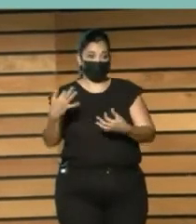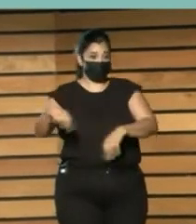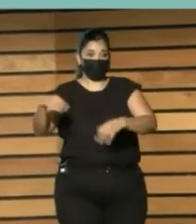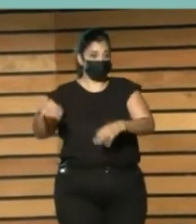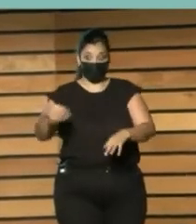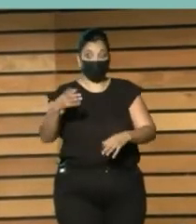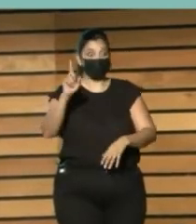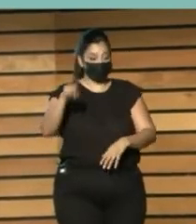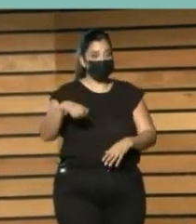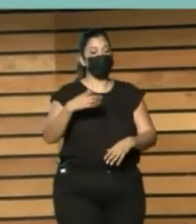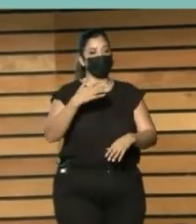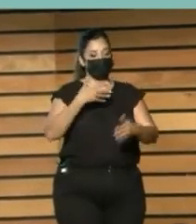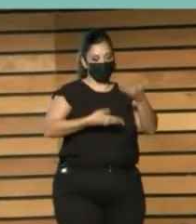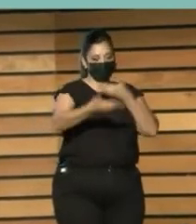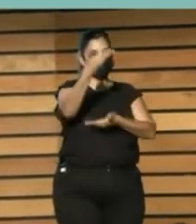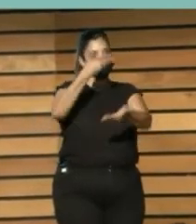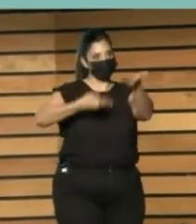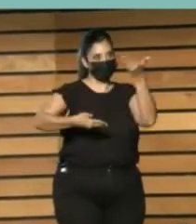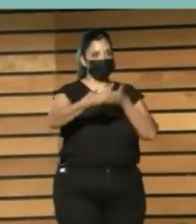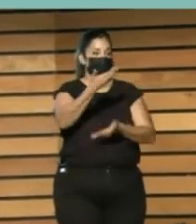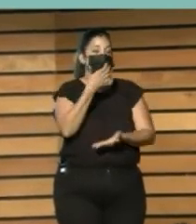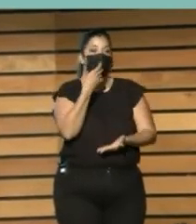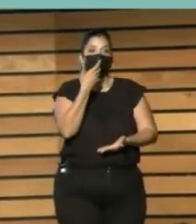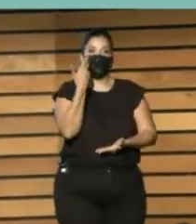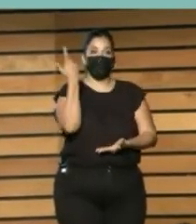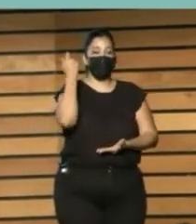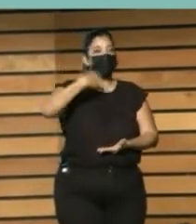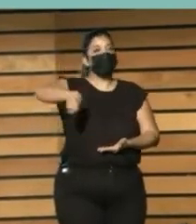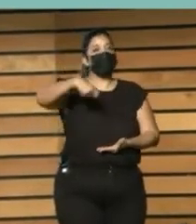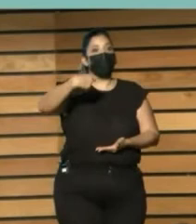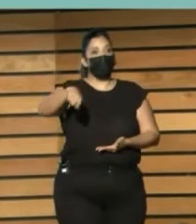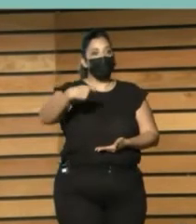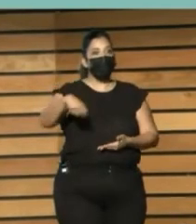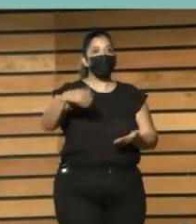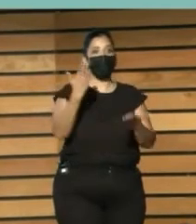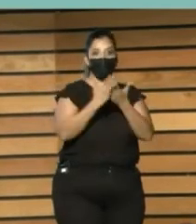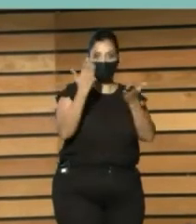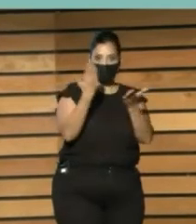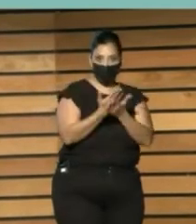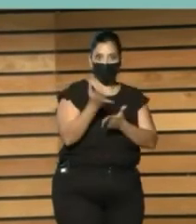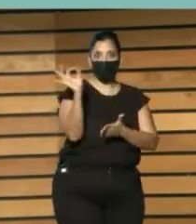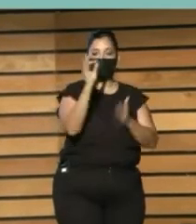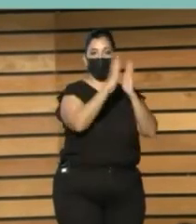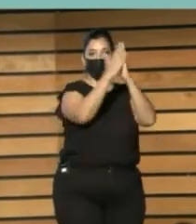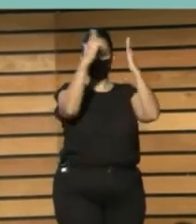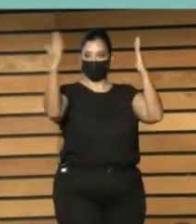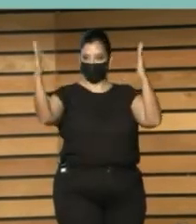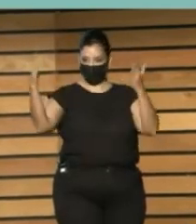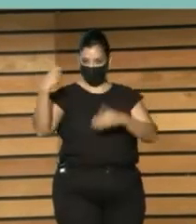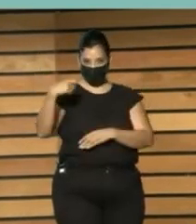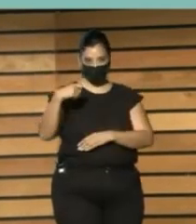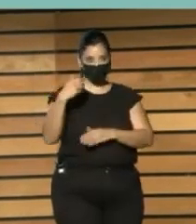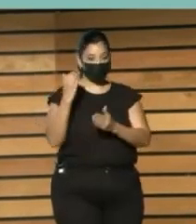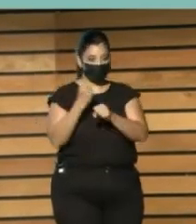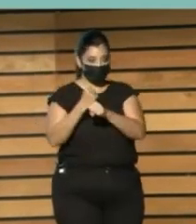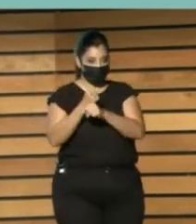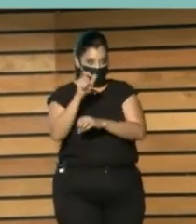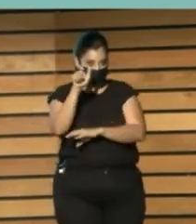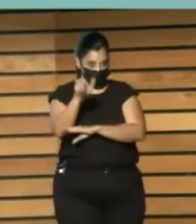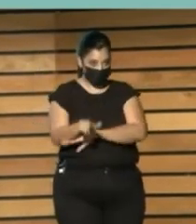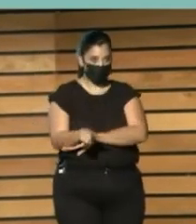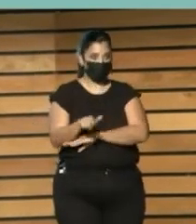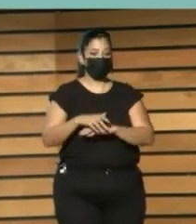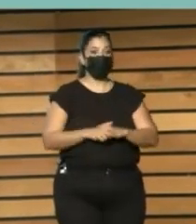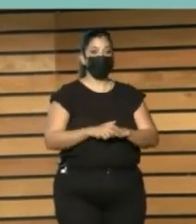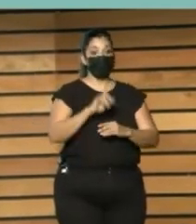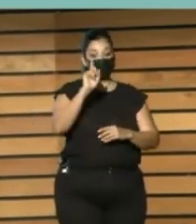una Escuela De bibliotecarios En Dinamarca Y escribió un libro